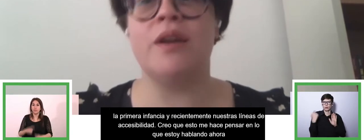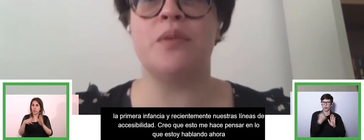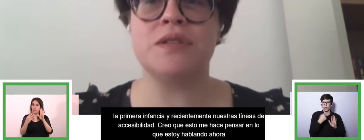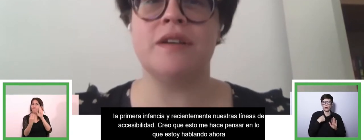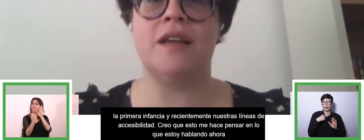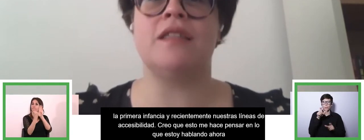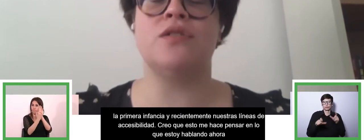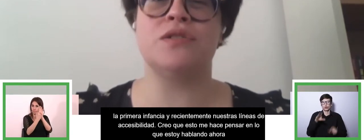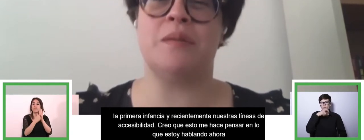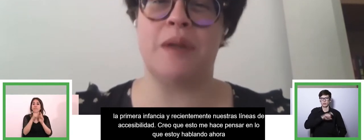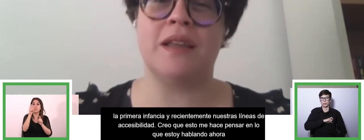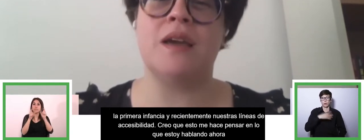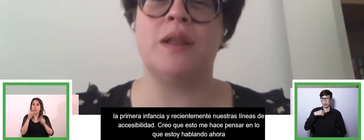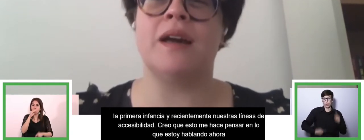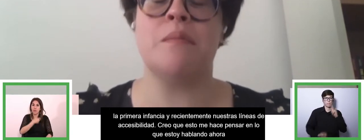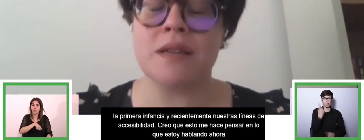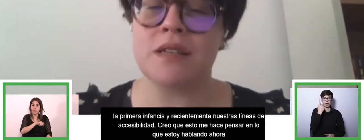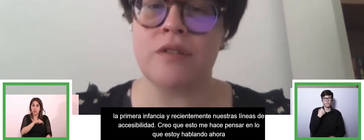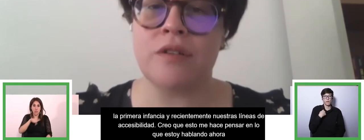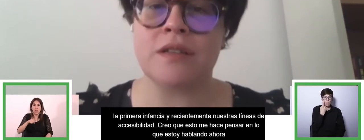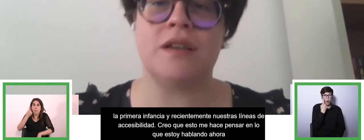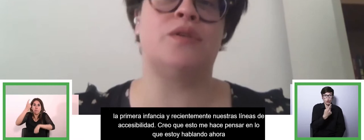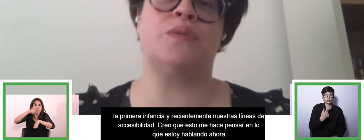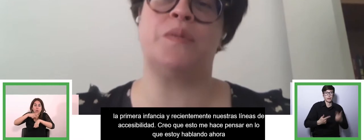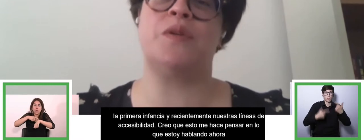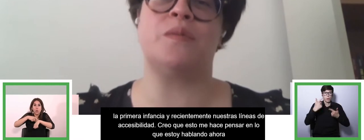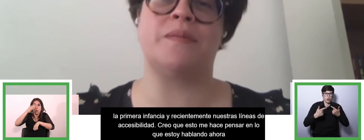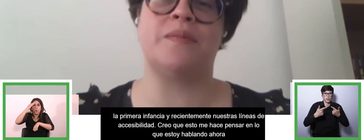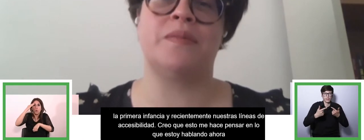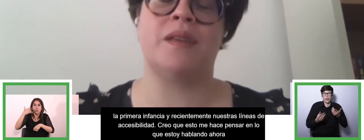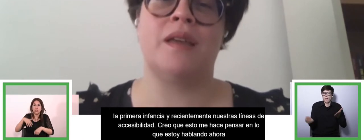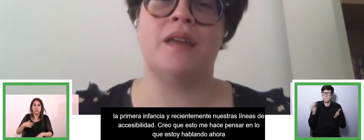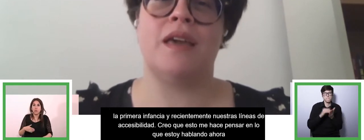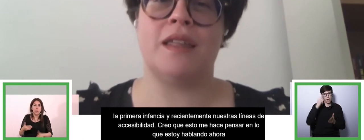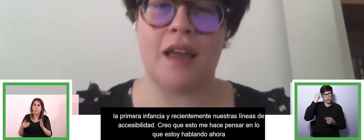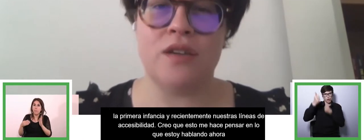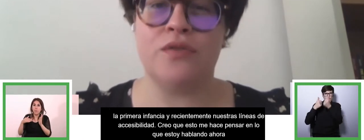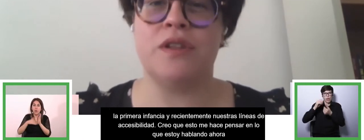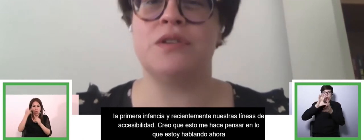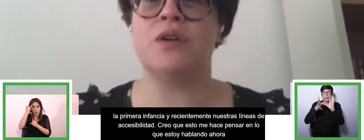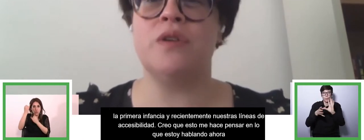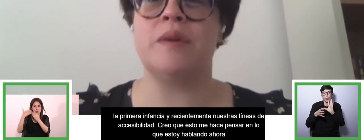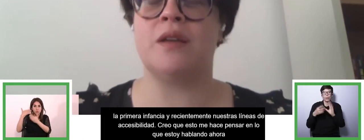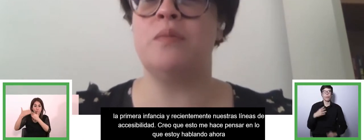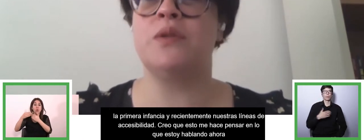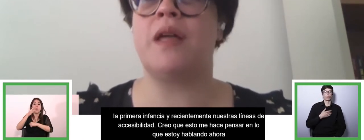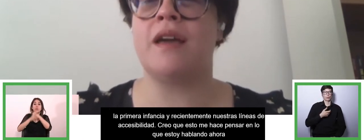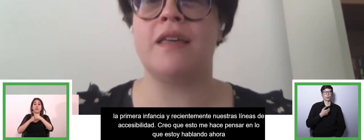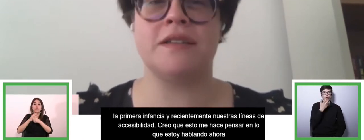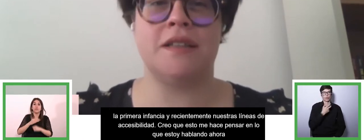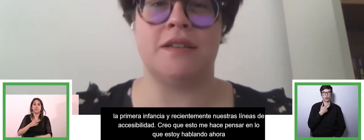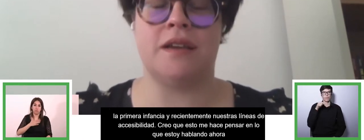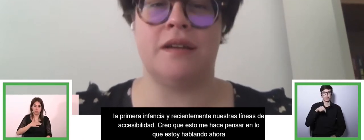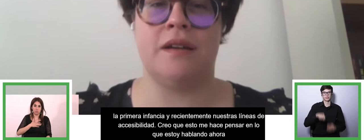tendremos la posibilidad de conocer las prácticas y políticas más innovadoras en nuestro propio idioma. Este año Fundación Descúbreme está